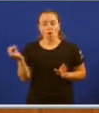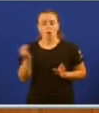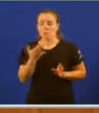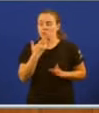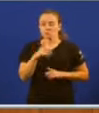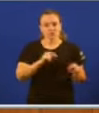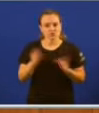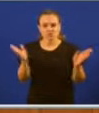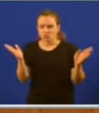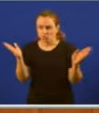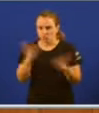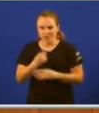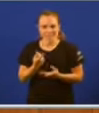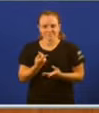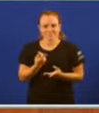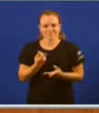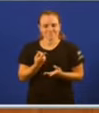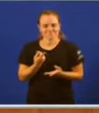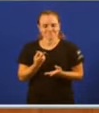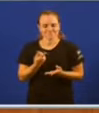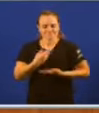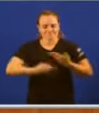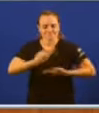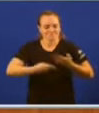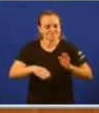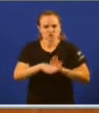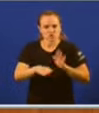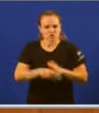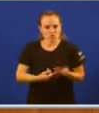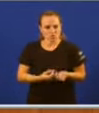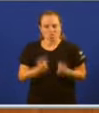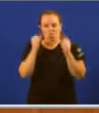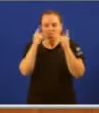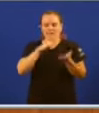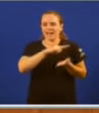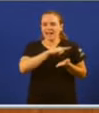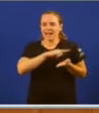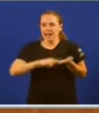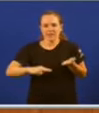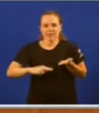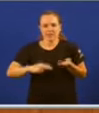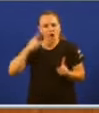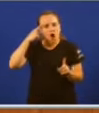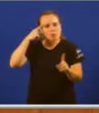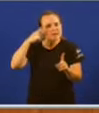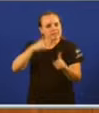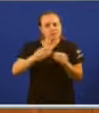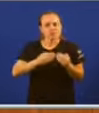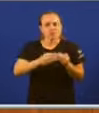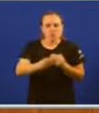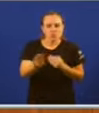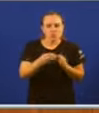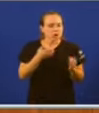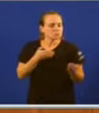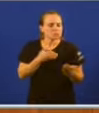capaces de cambiar unha inercia na que vemos que Galiza non está avanzando nesa dirección na que vostedes nos din sino que realmente